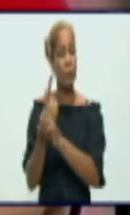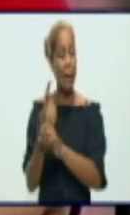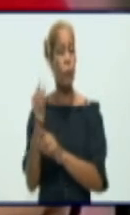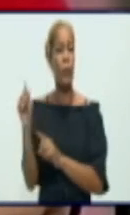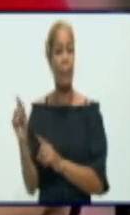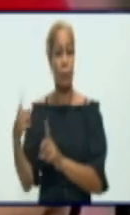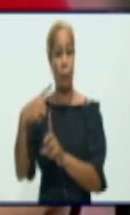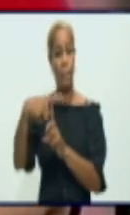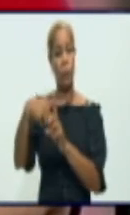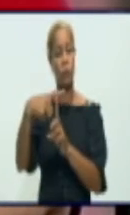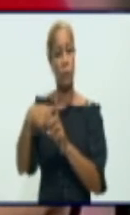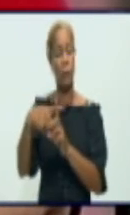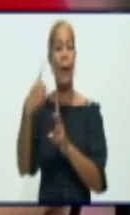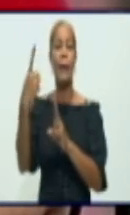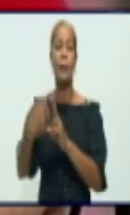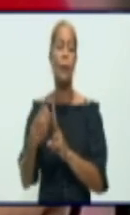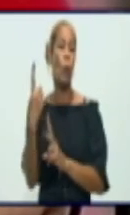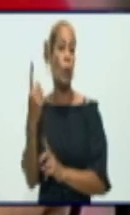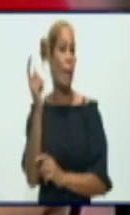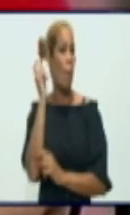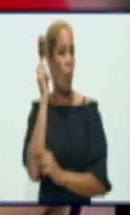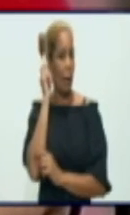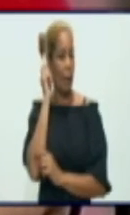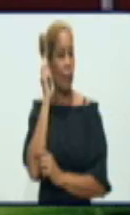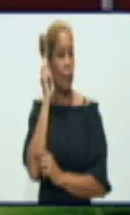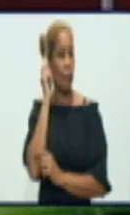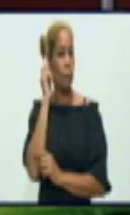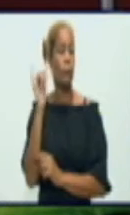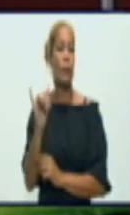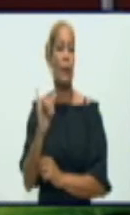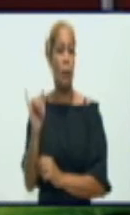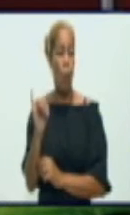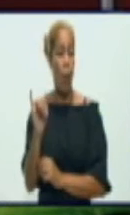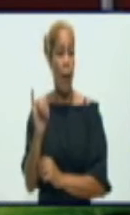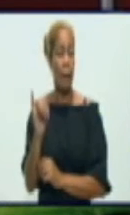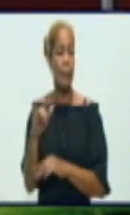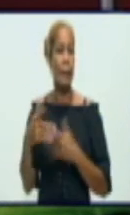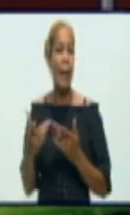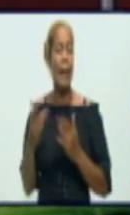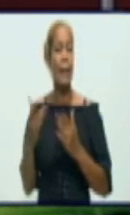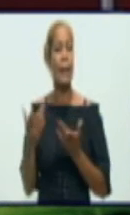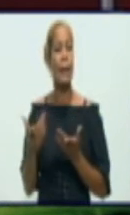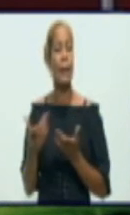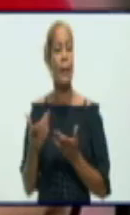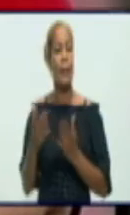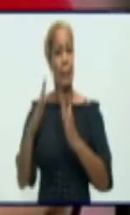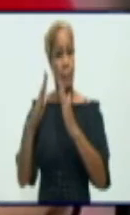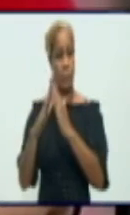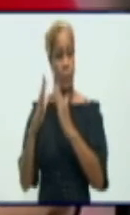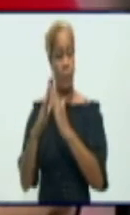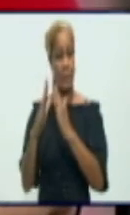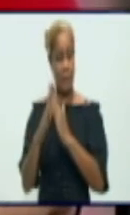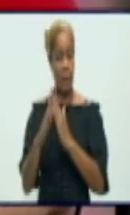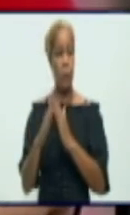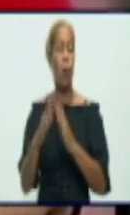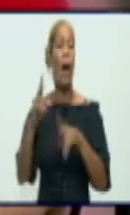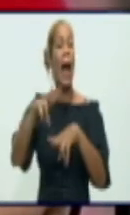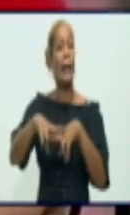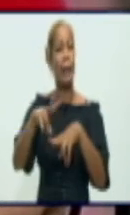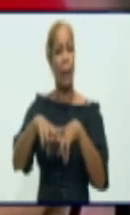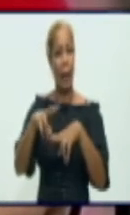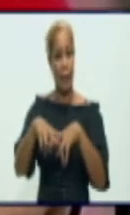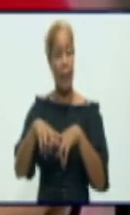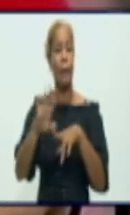confirmado. Y una fallecida que con domicilio en La Habana fue trasladada hacia acá, sus